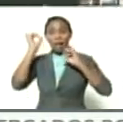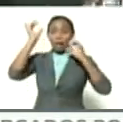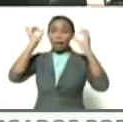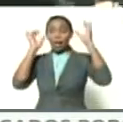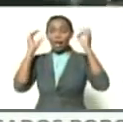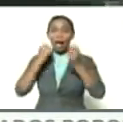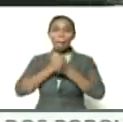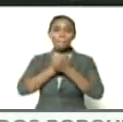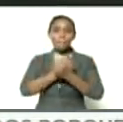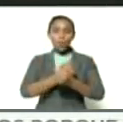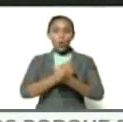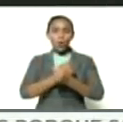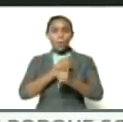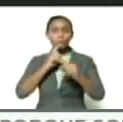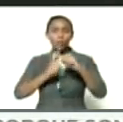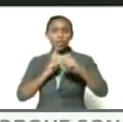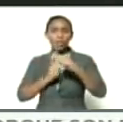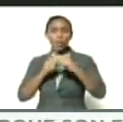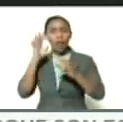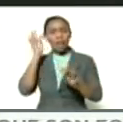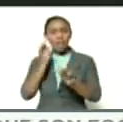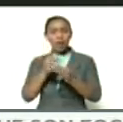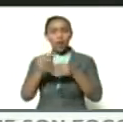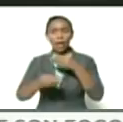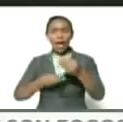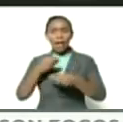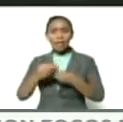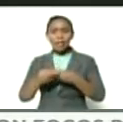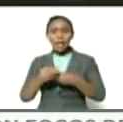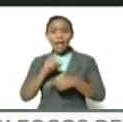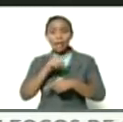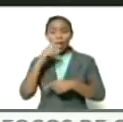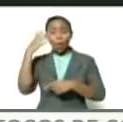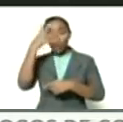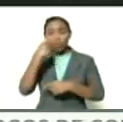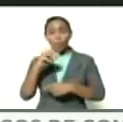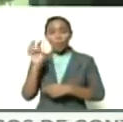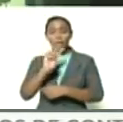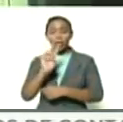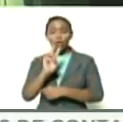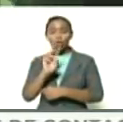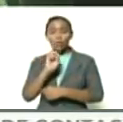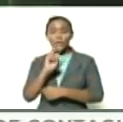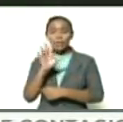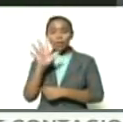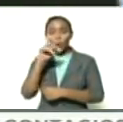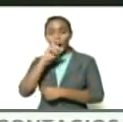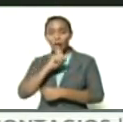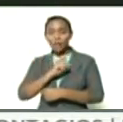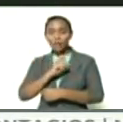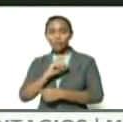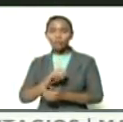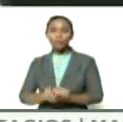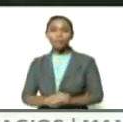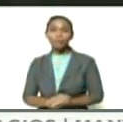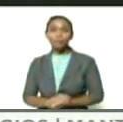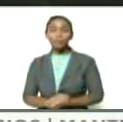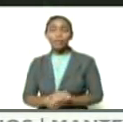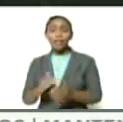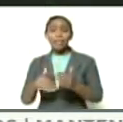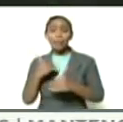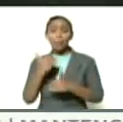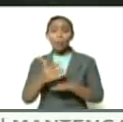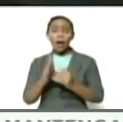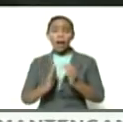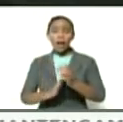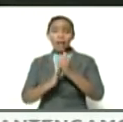el amor el optimismo la fe en lo que están haciendo esta juventud de 22 25 años Grayson y después Sofía